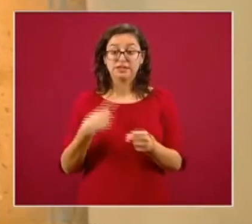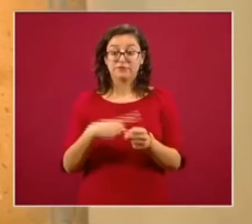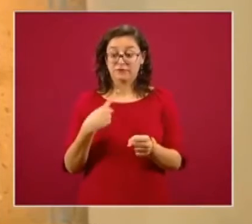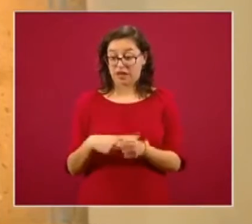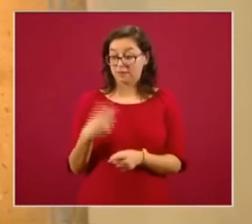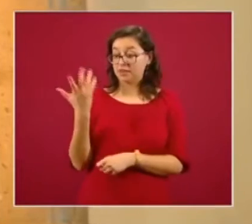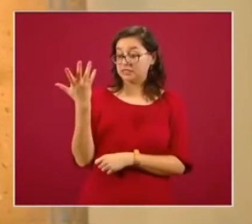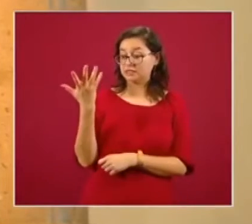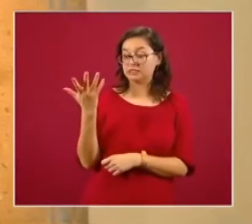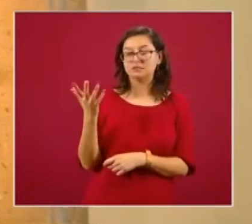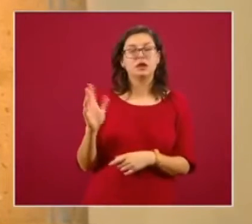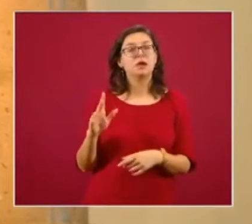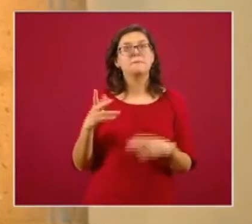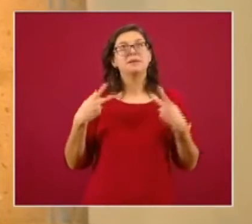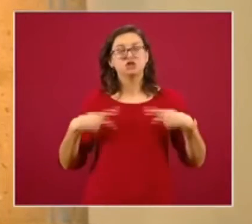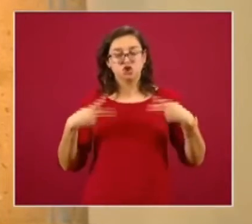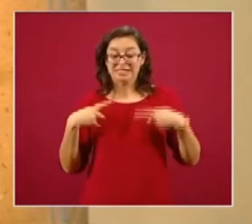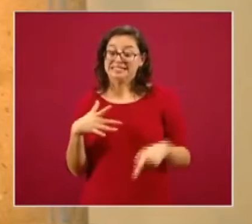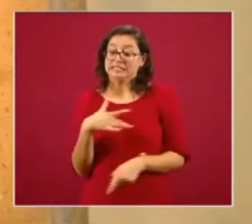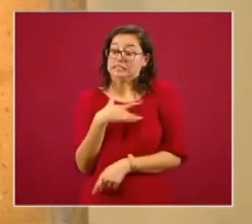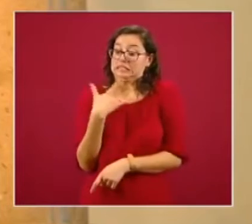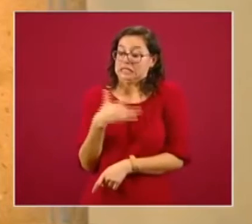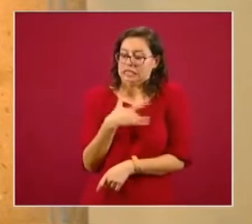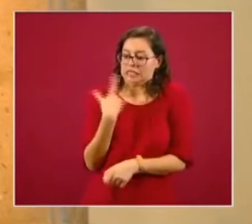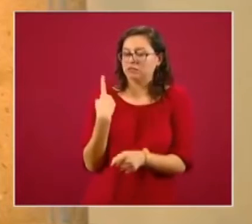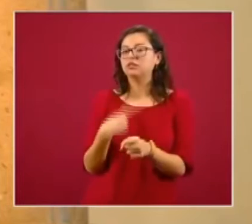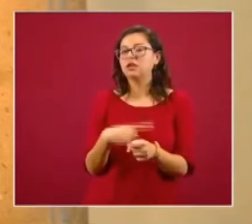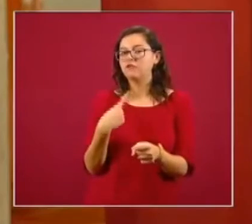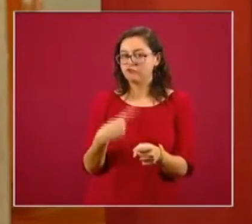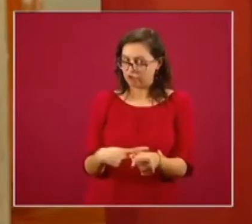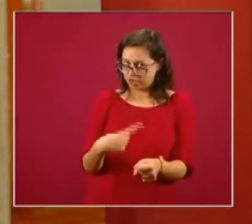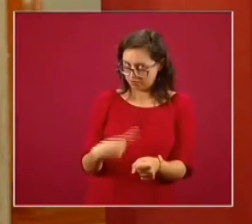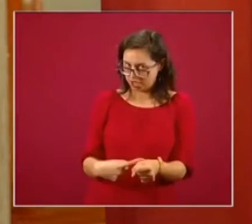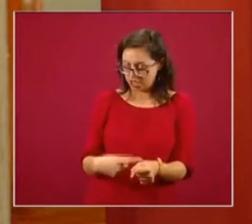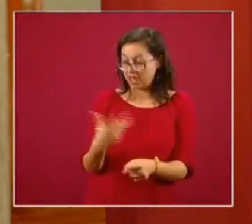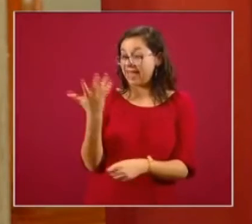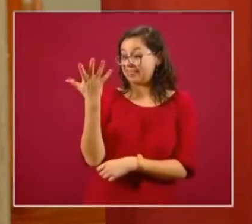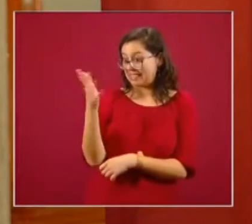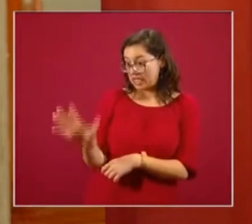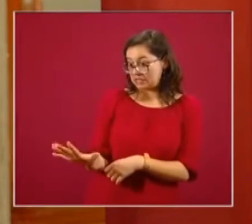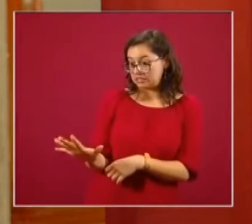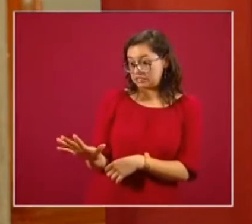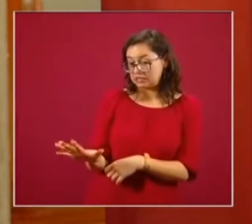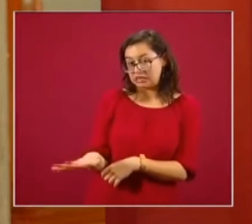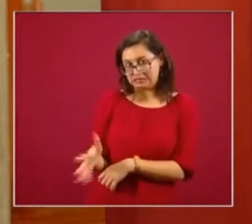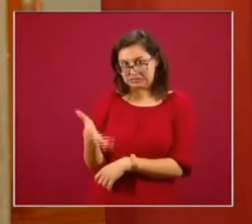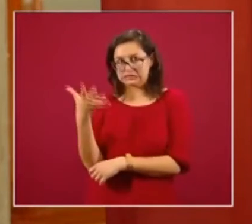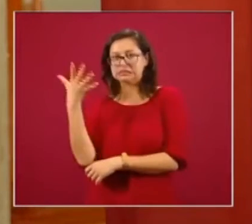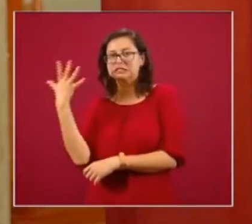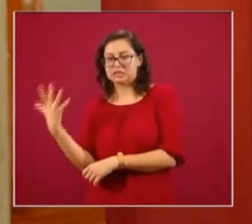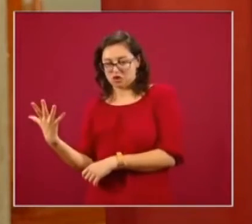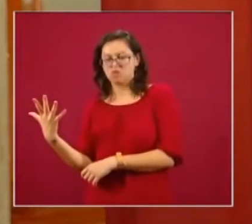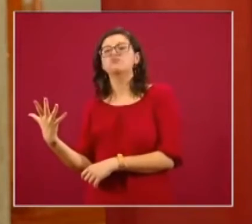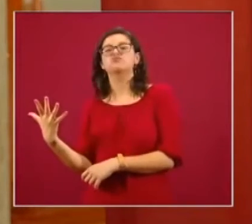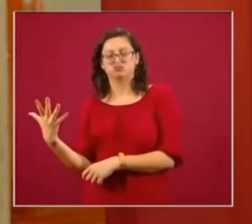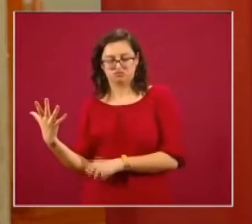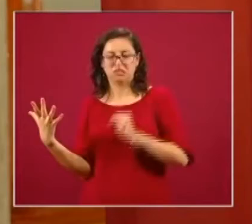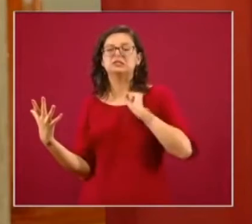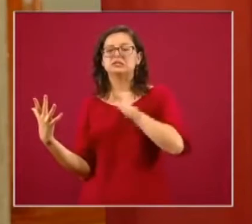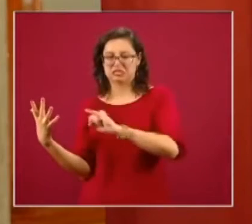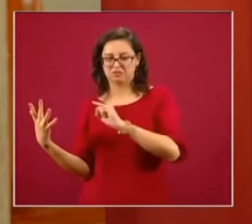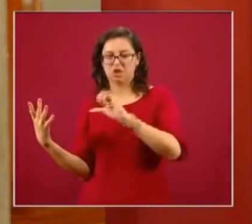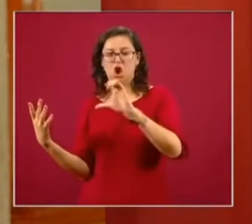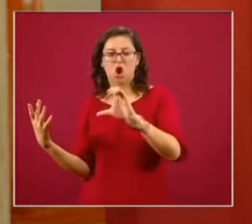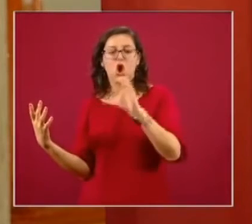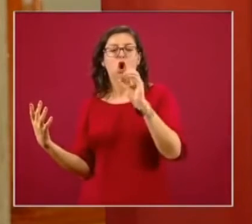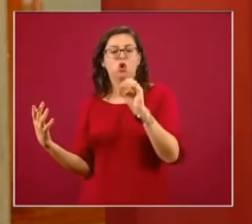síntomas compatibles con COVID-19, la mitad de cada 10, cinco de ellas son confirmadas, o